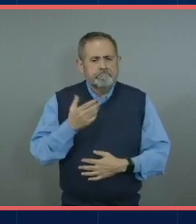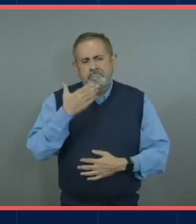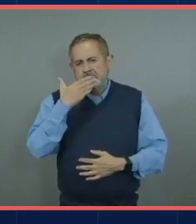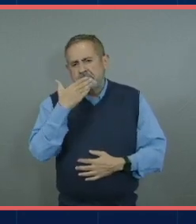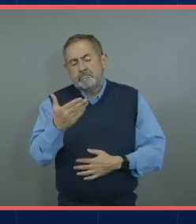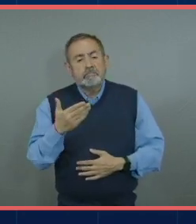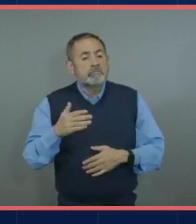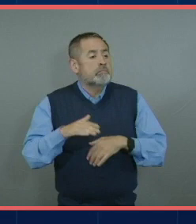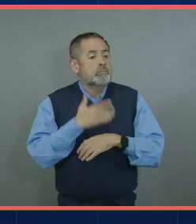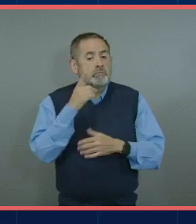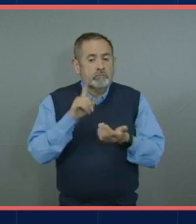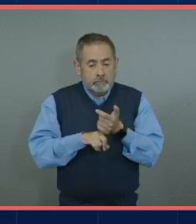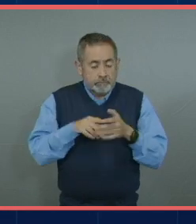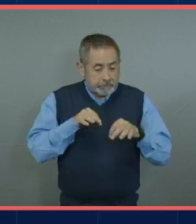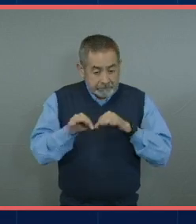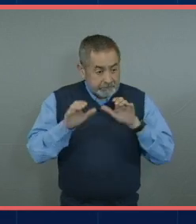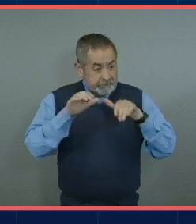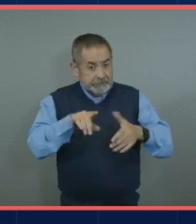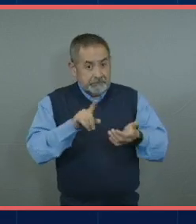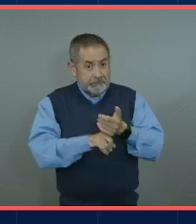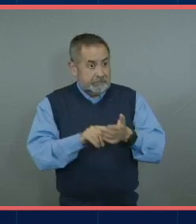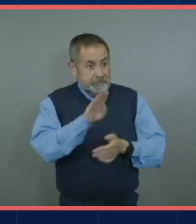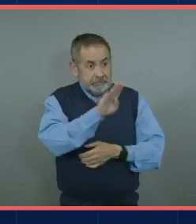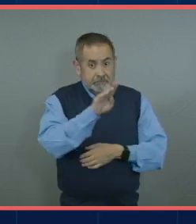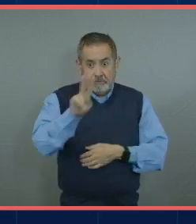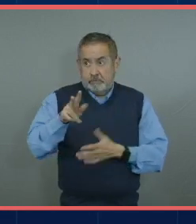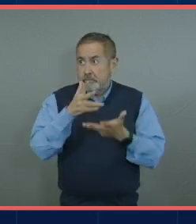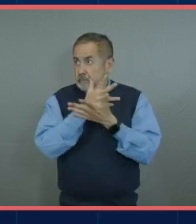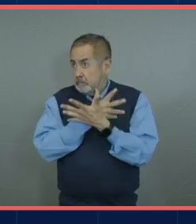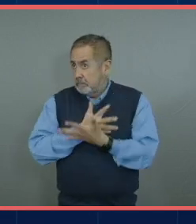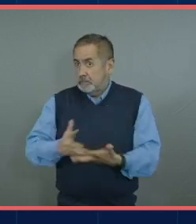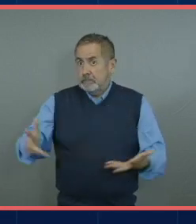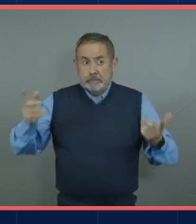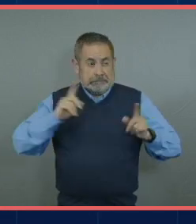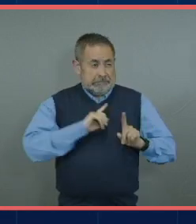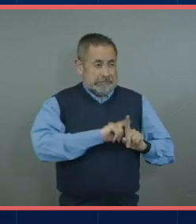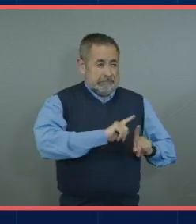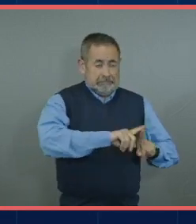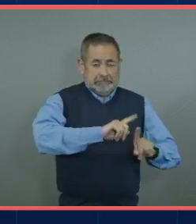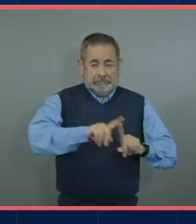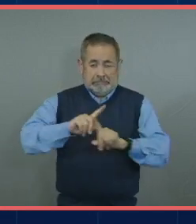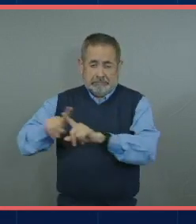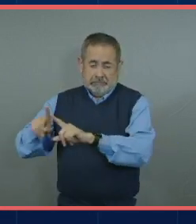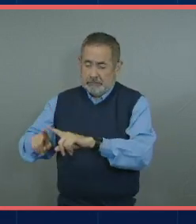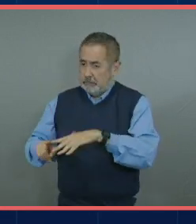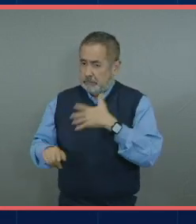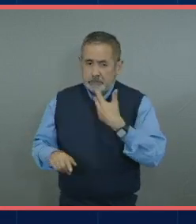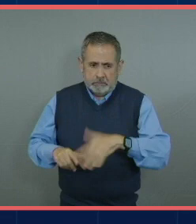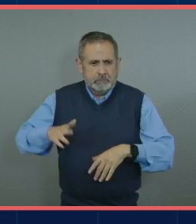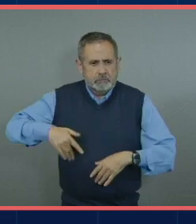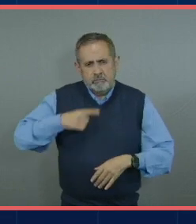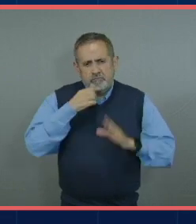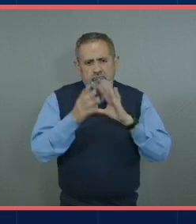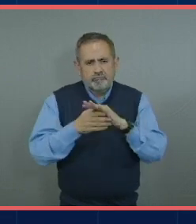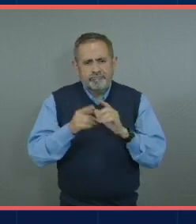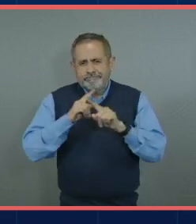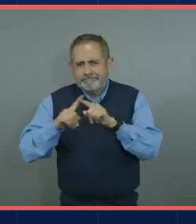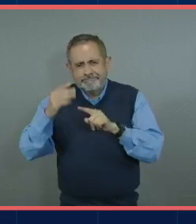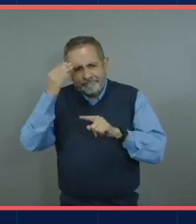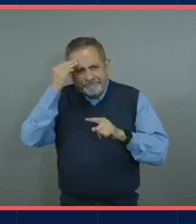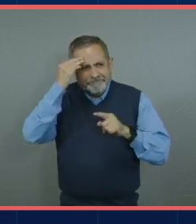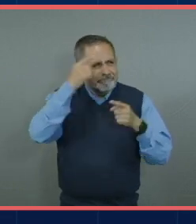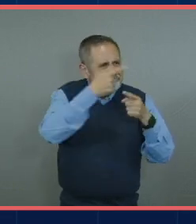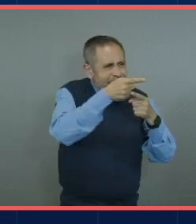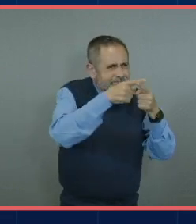de entrada porque ya trabajar en una institución tan grande tan variada en donde podemos encontrar como ya han dicho mentalidades también muy